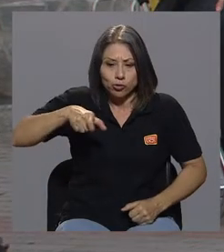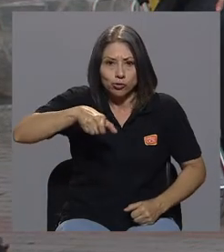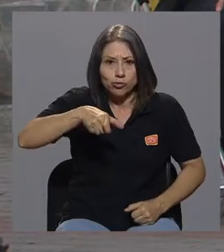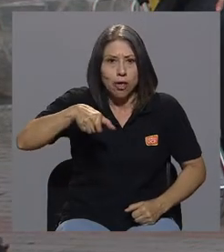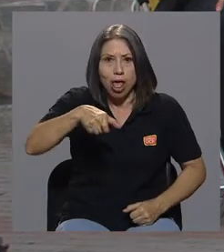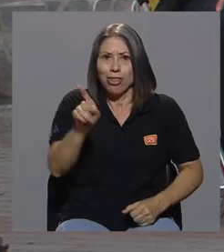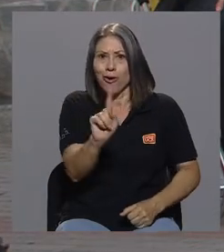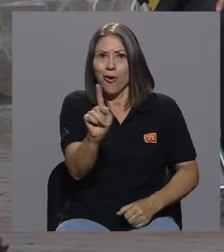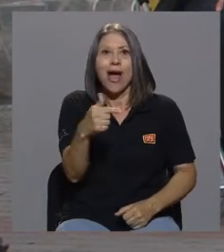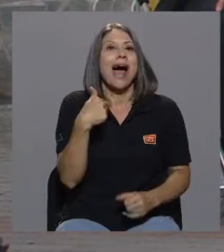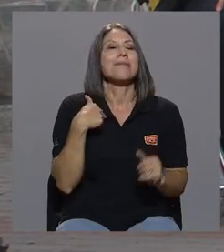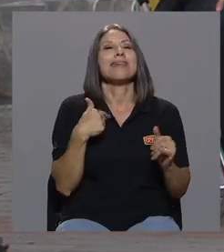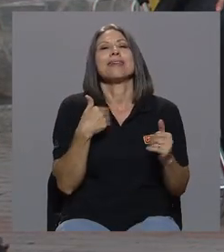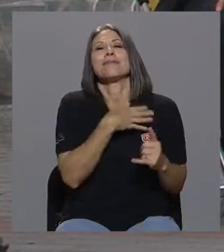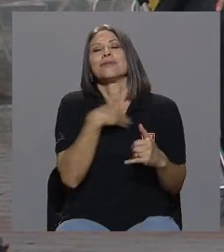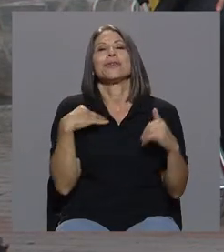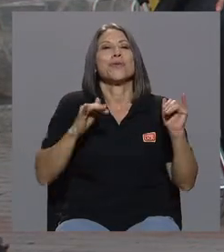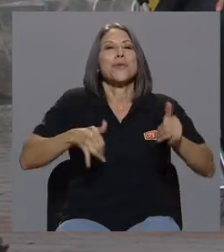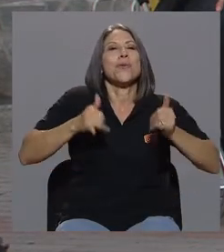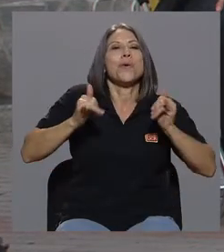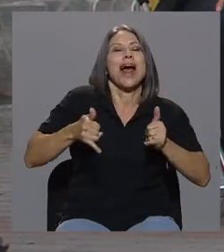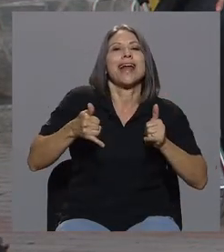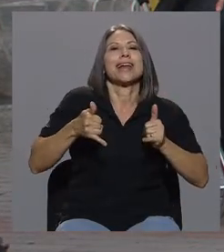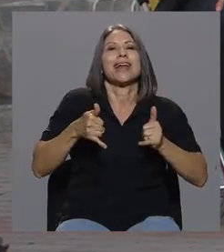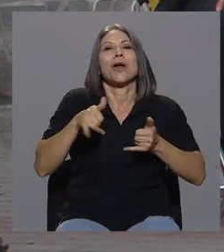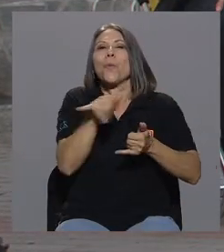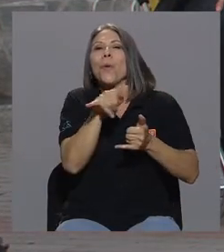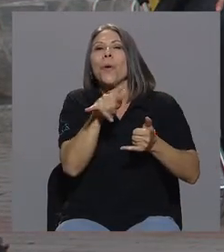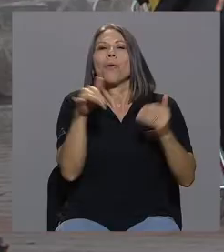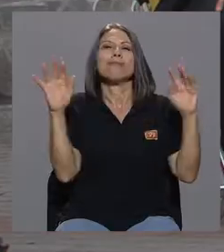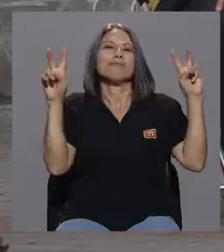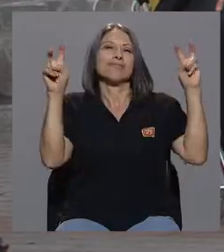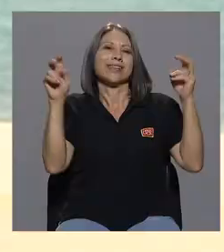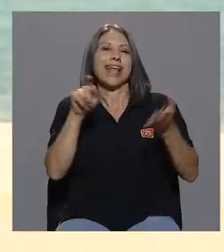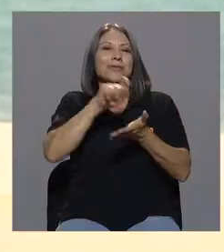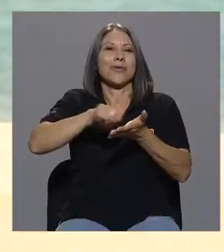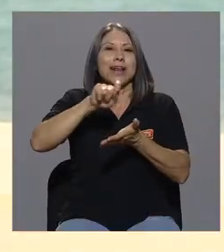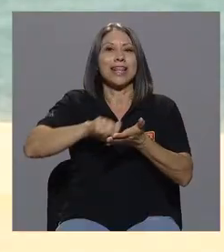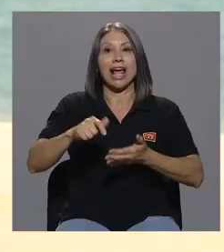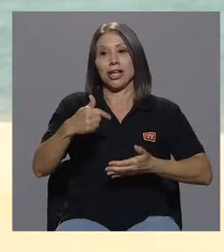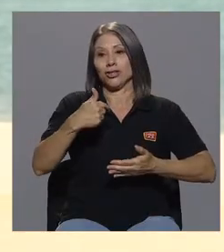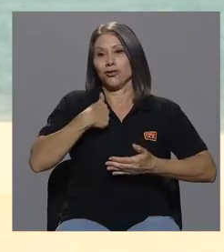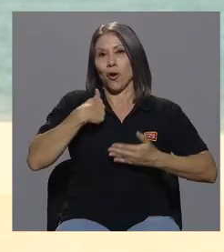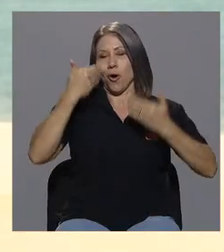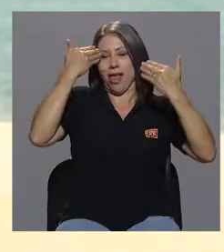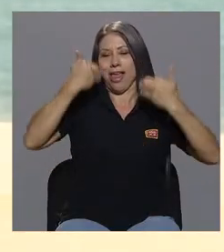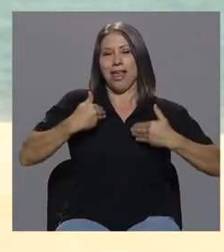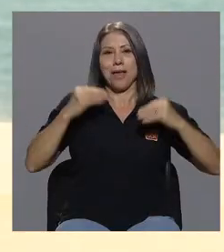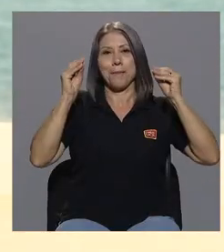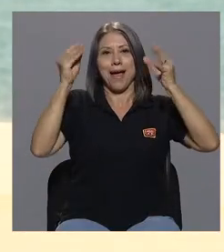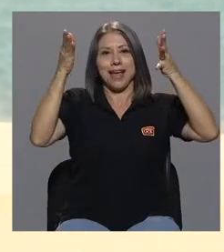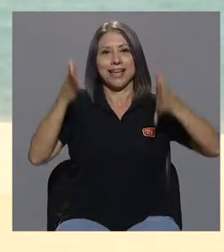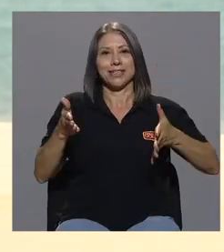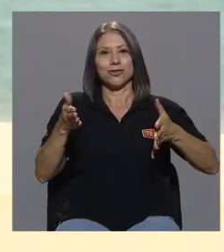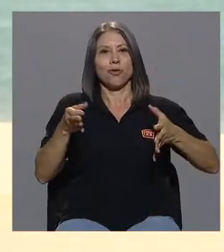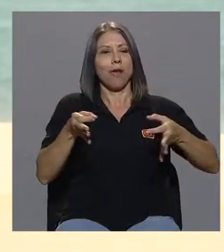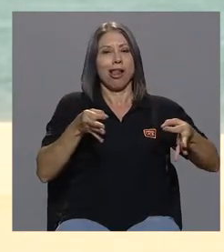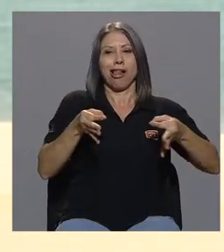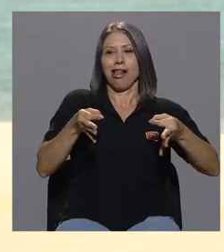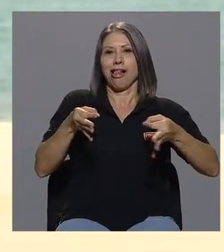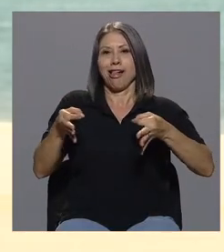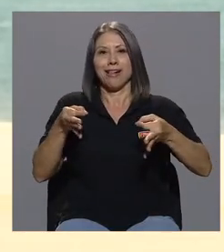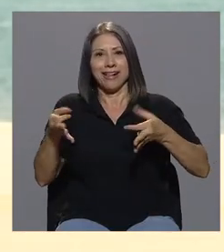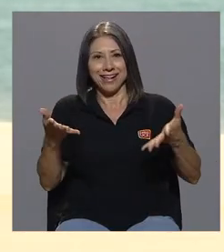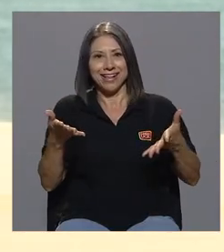mío era jugar de escuelita, y yo era el maestro. Entonces, nos dedicábamos,